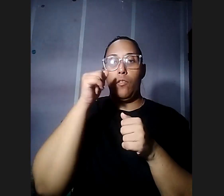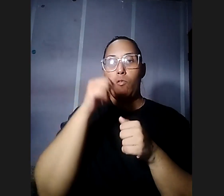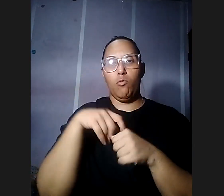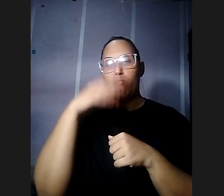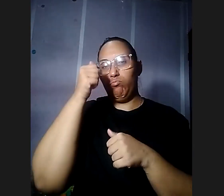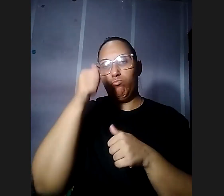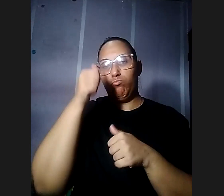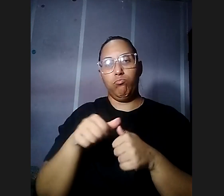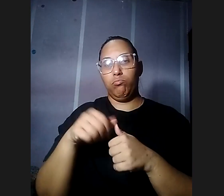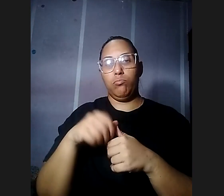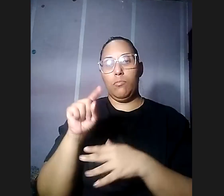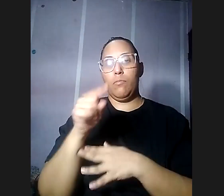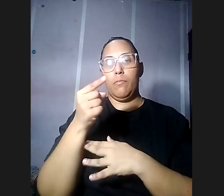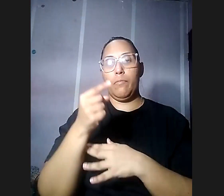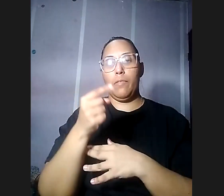digo ahora rapidito